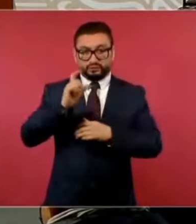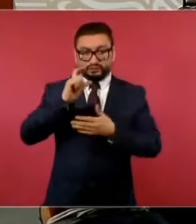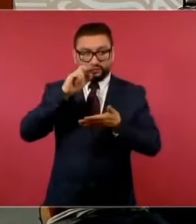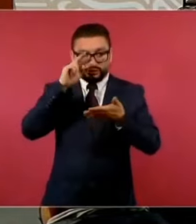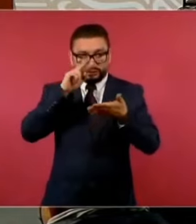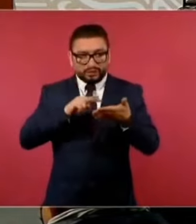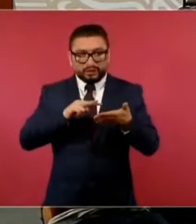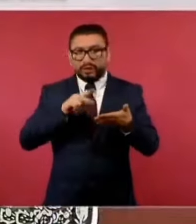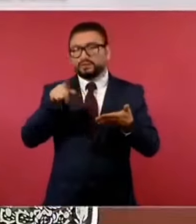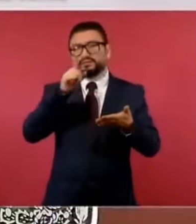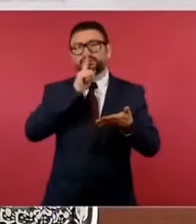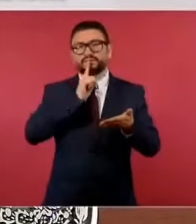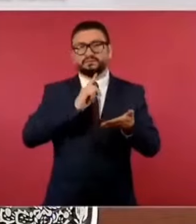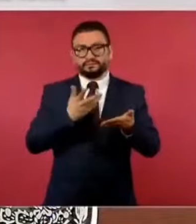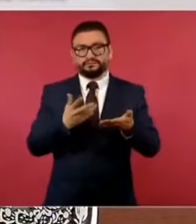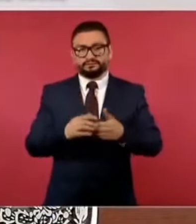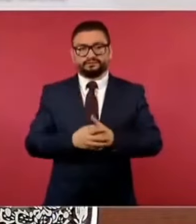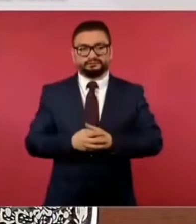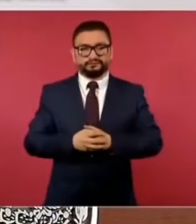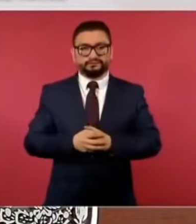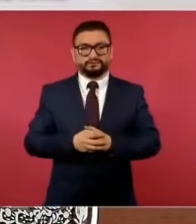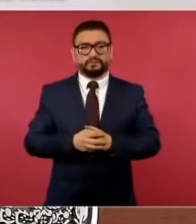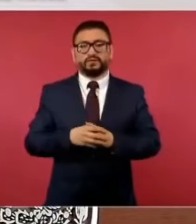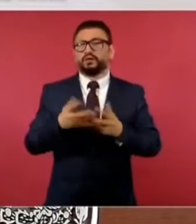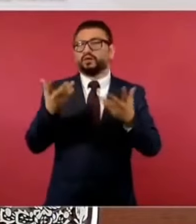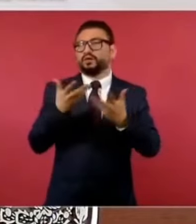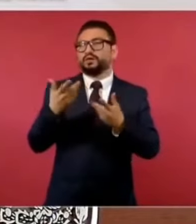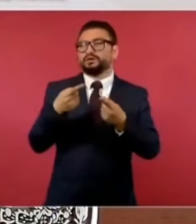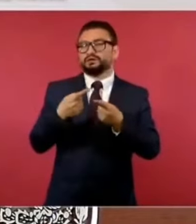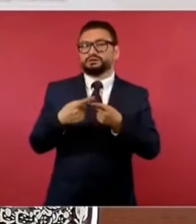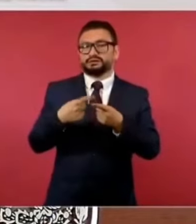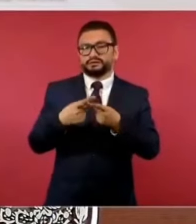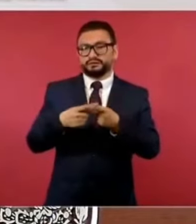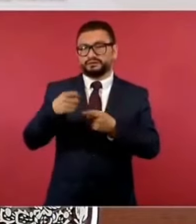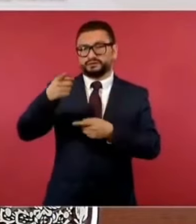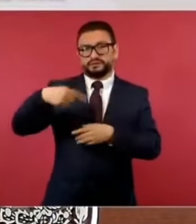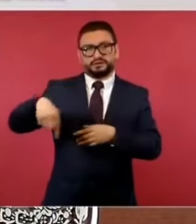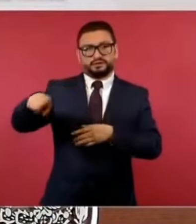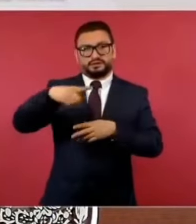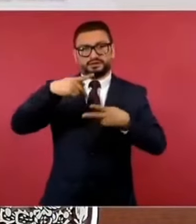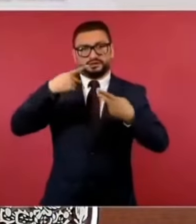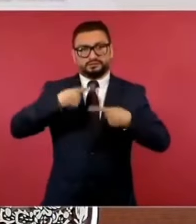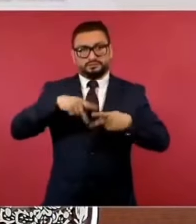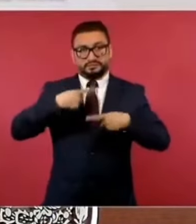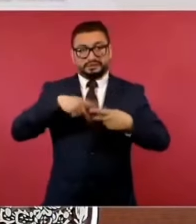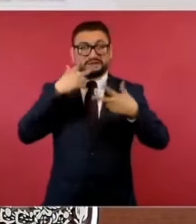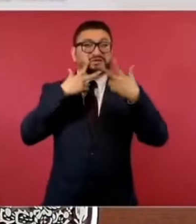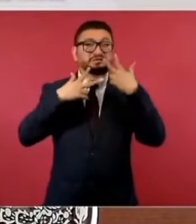los hacen, obviamente, las personas que están siendo calumniadas.